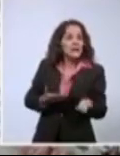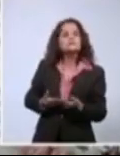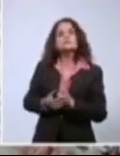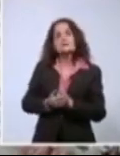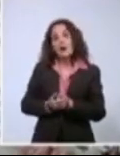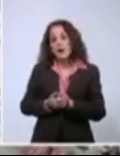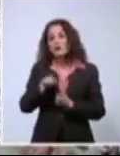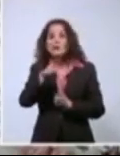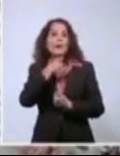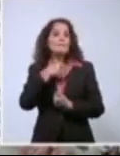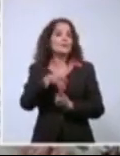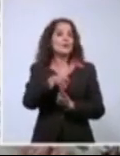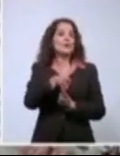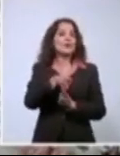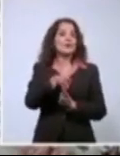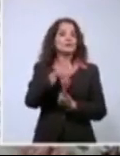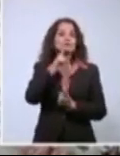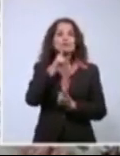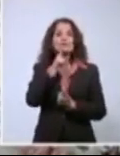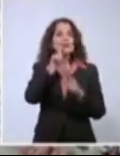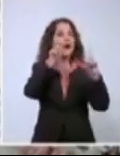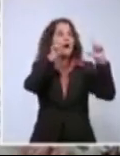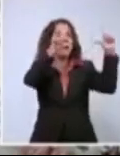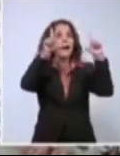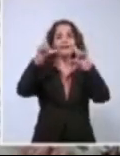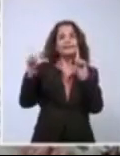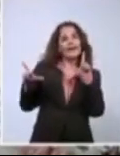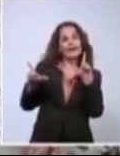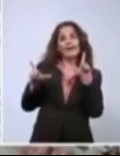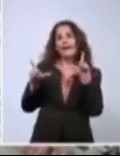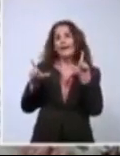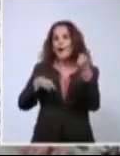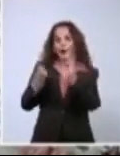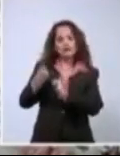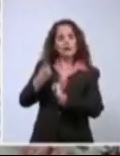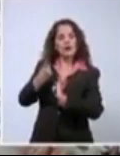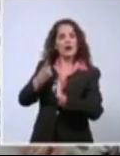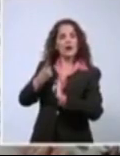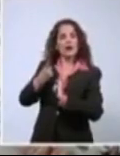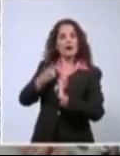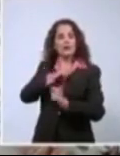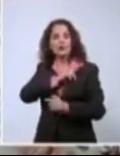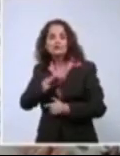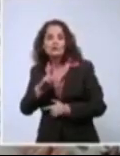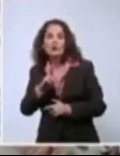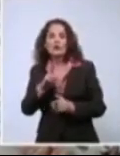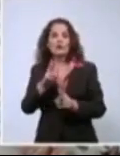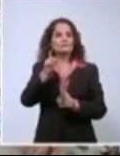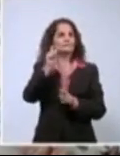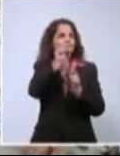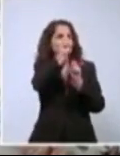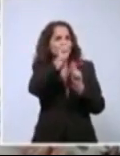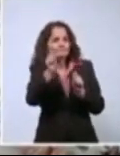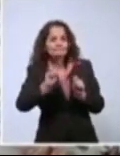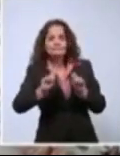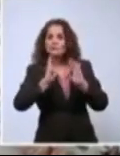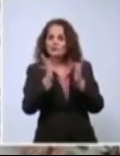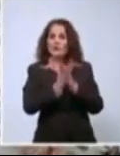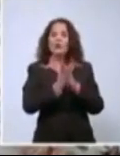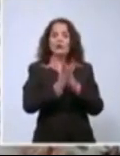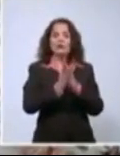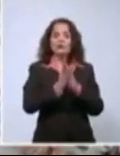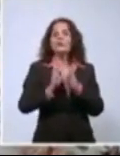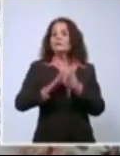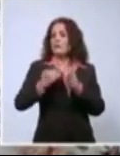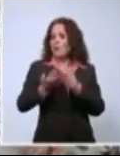poniendo carteles, escribiendo sectores, y entonces, pues ya después me pone la segunda,